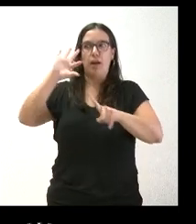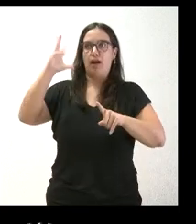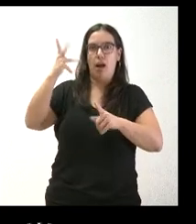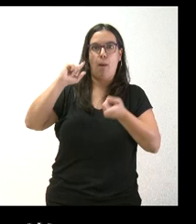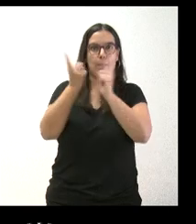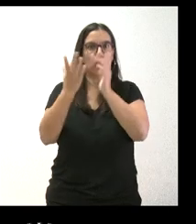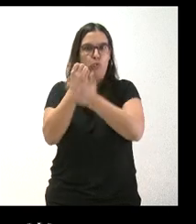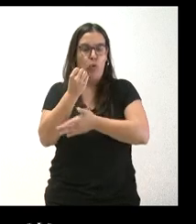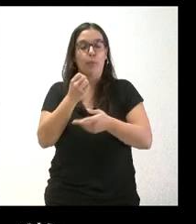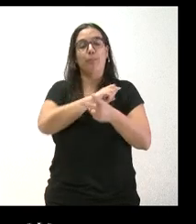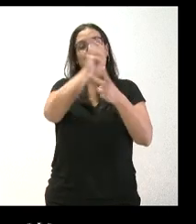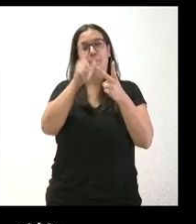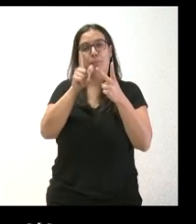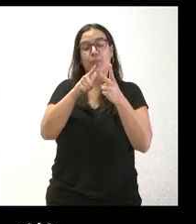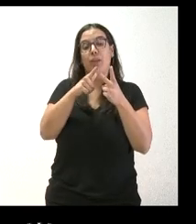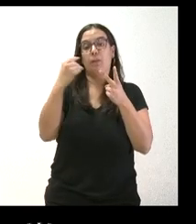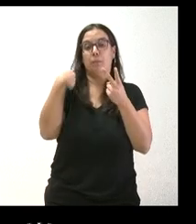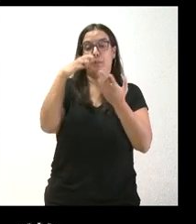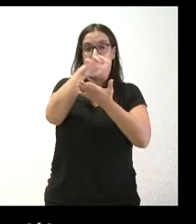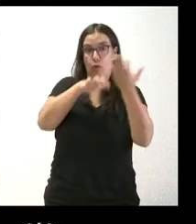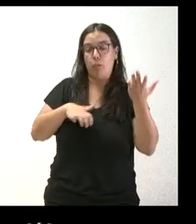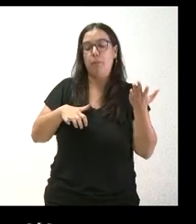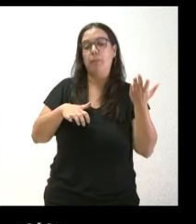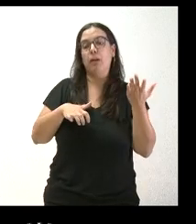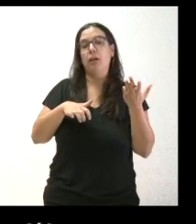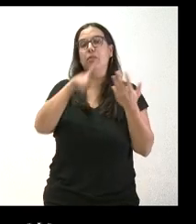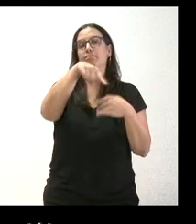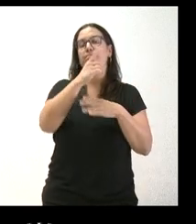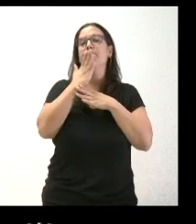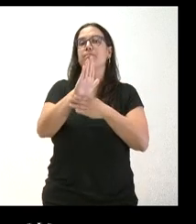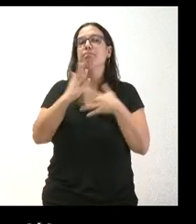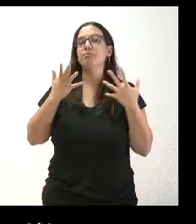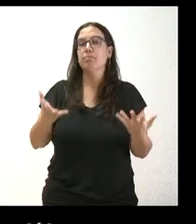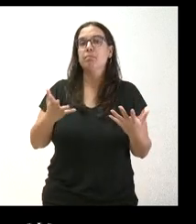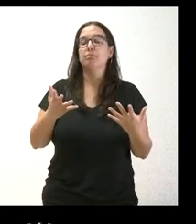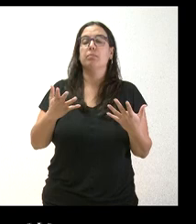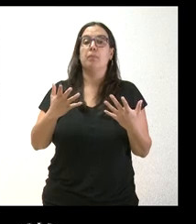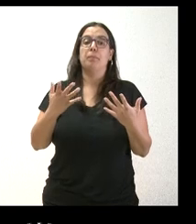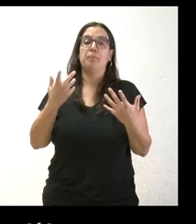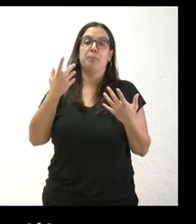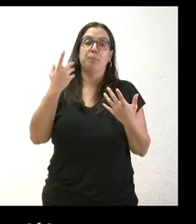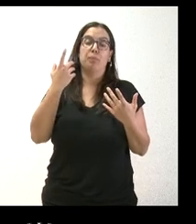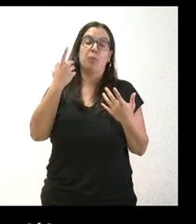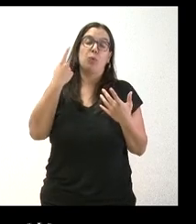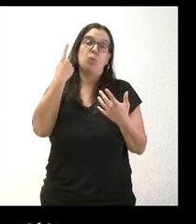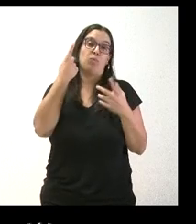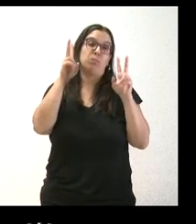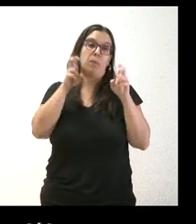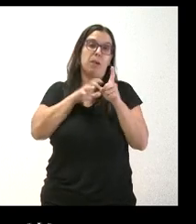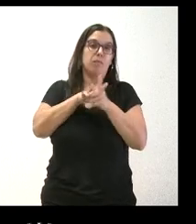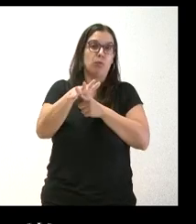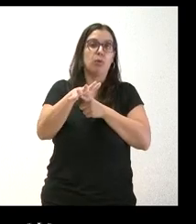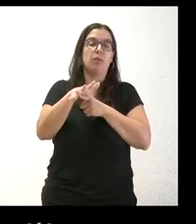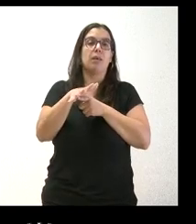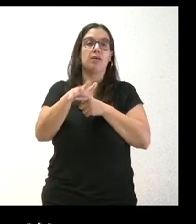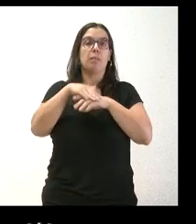Y luego otra cuestión. En el informe lo que planteaban era que uno de los factores que había incidido en la